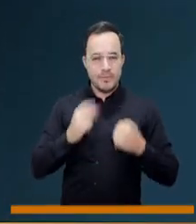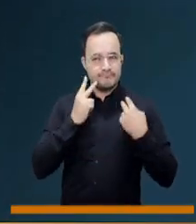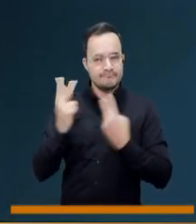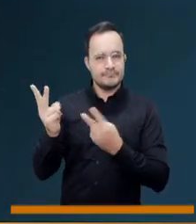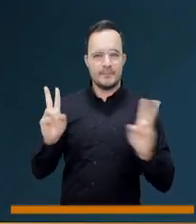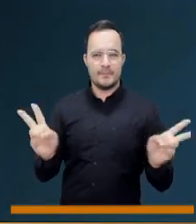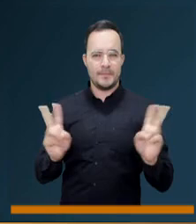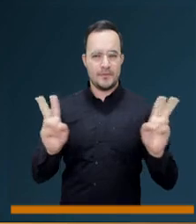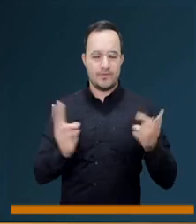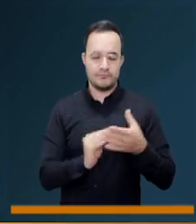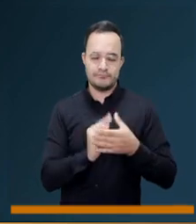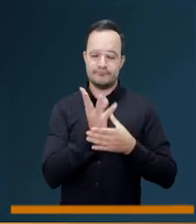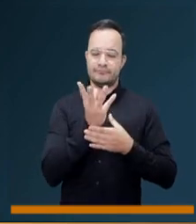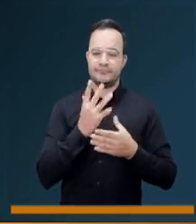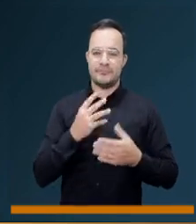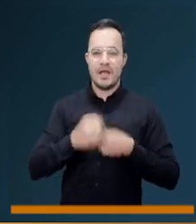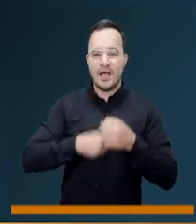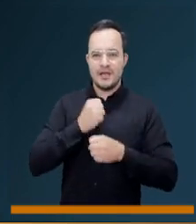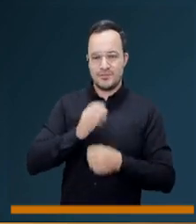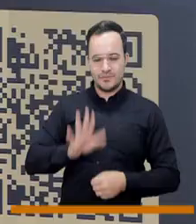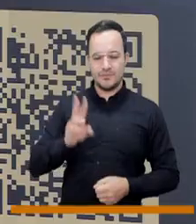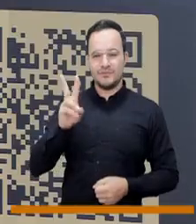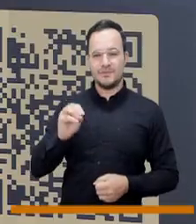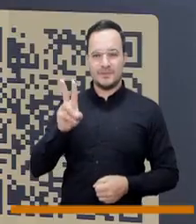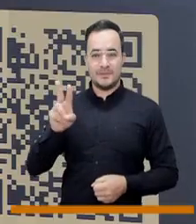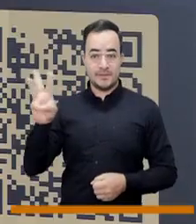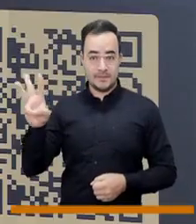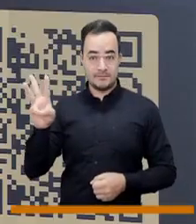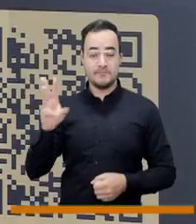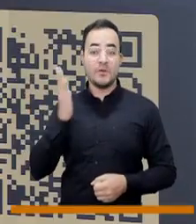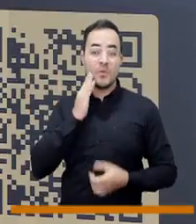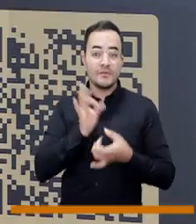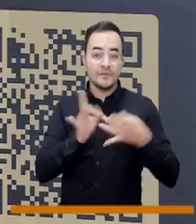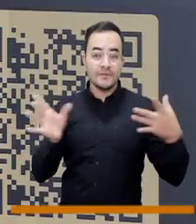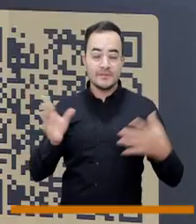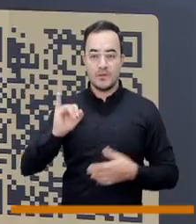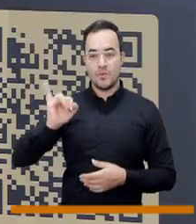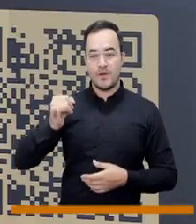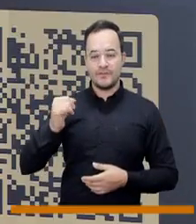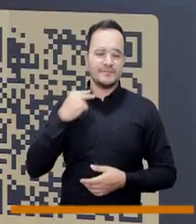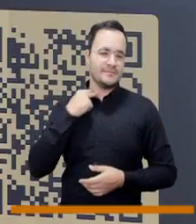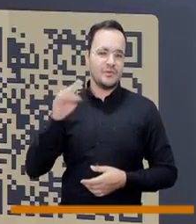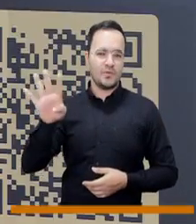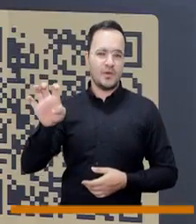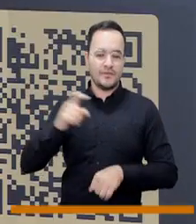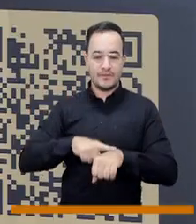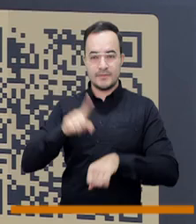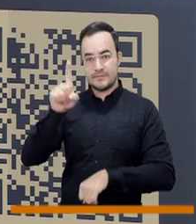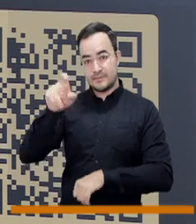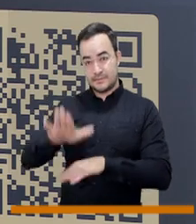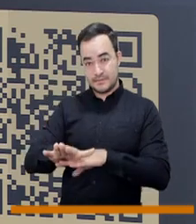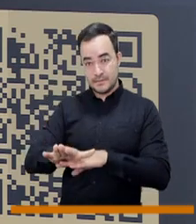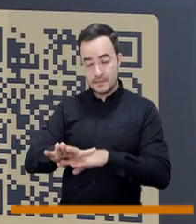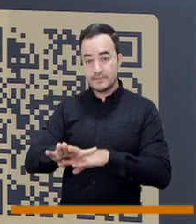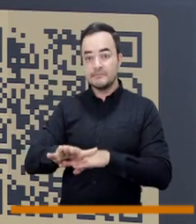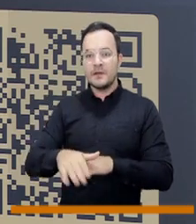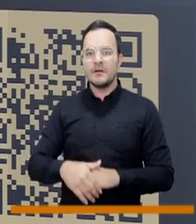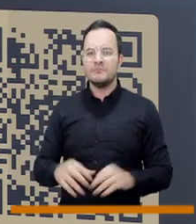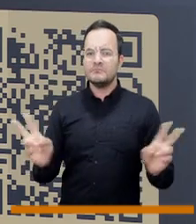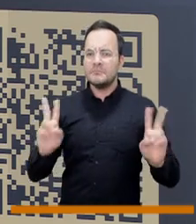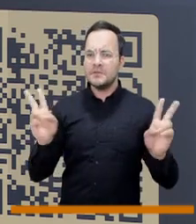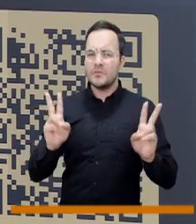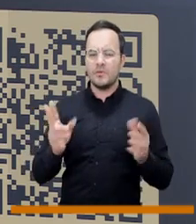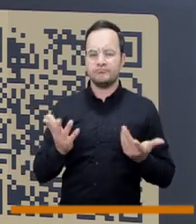entrega de la condecoración orquídea de esta versión 2023 que se llevará a cabo el jueves 9 de noviembre a partir de las 6 de la tarde